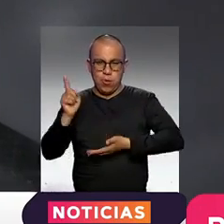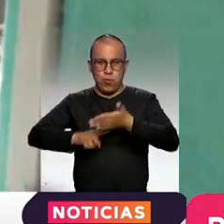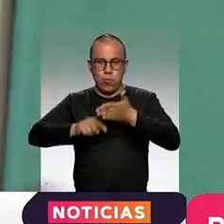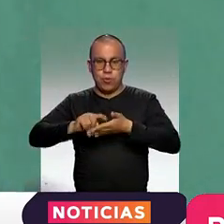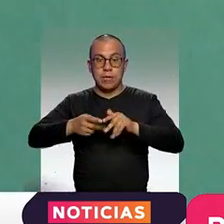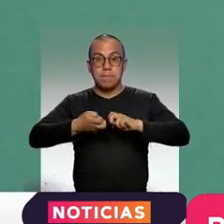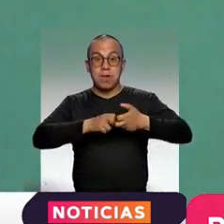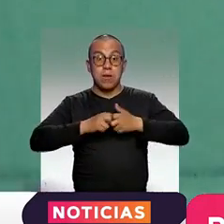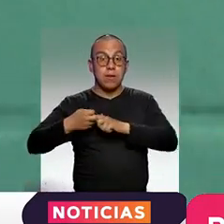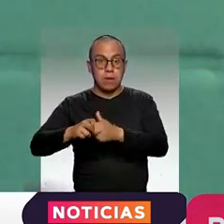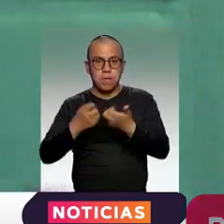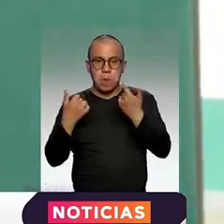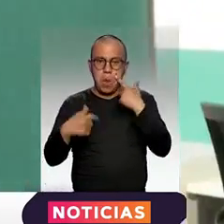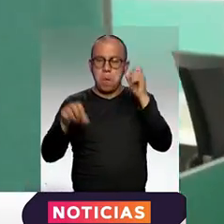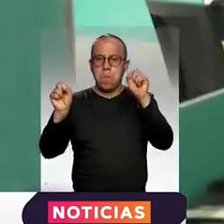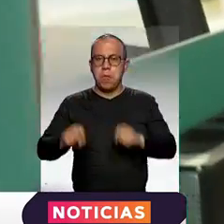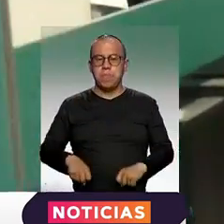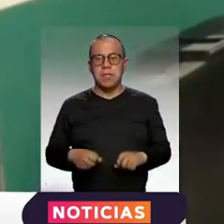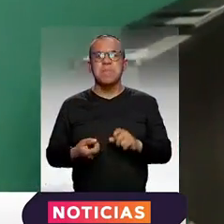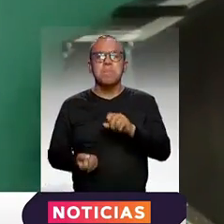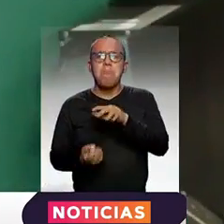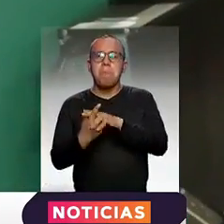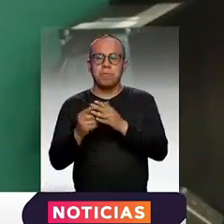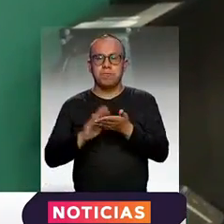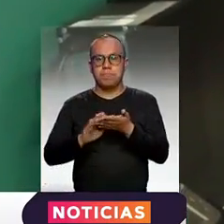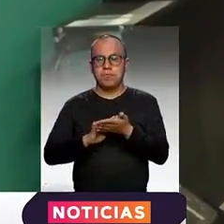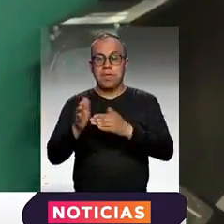problemas generados se darán por solucionados este 31 de octubre.